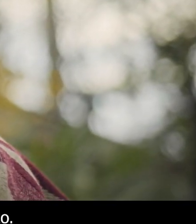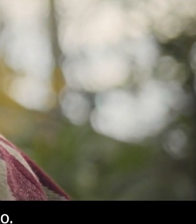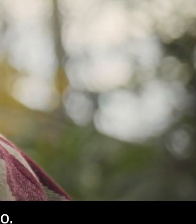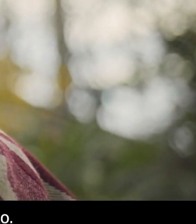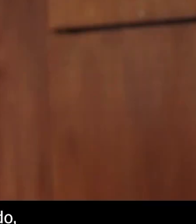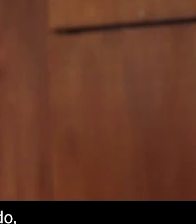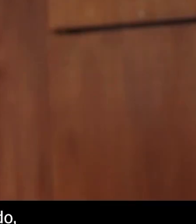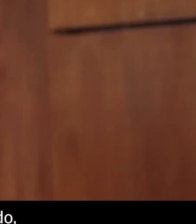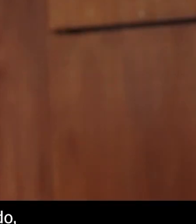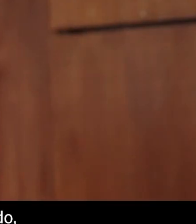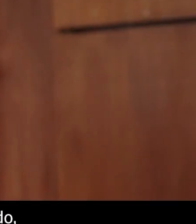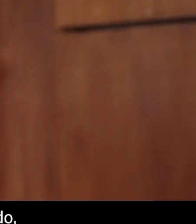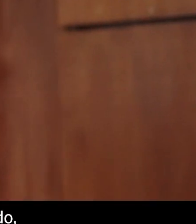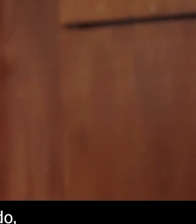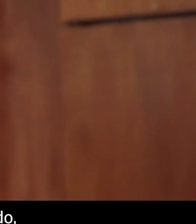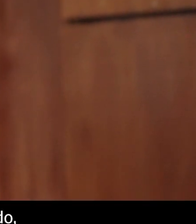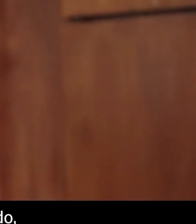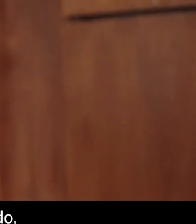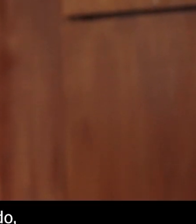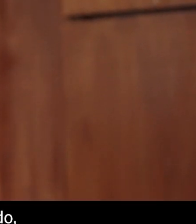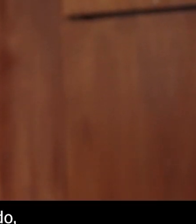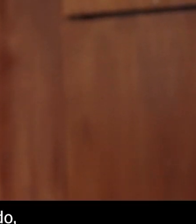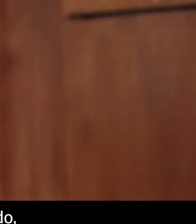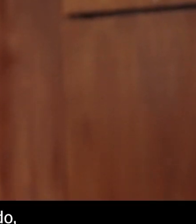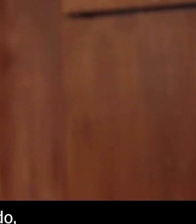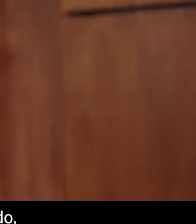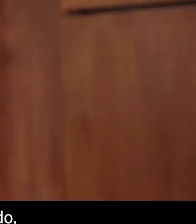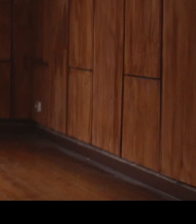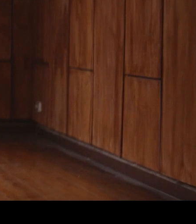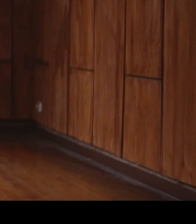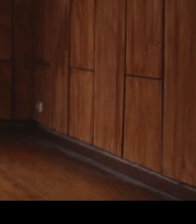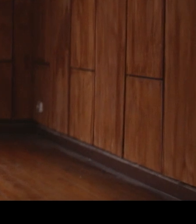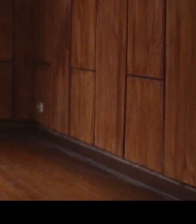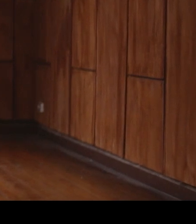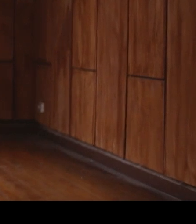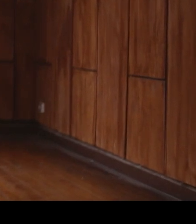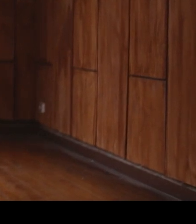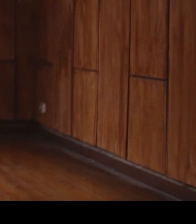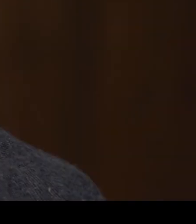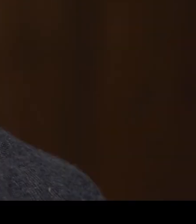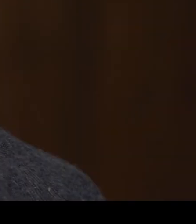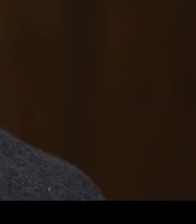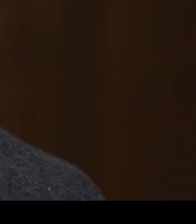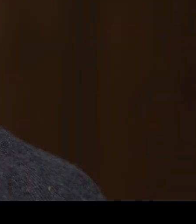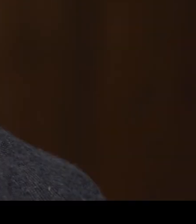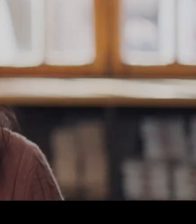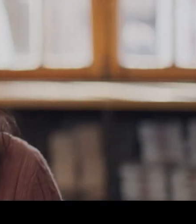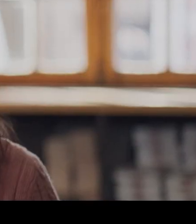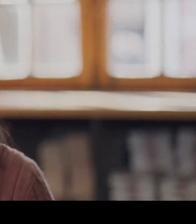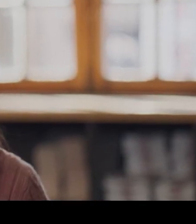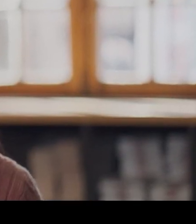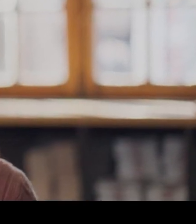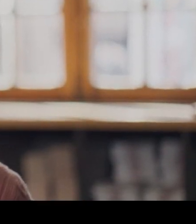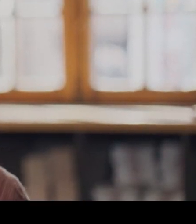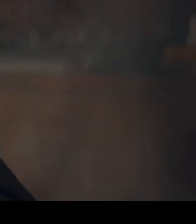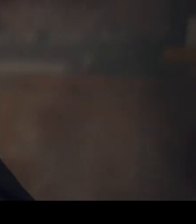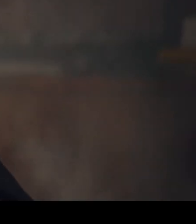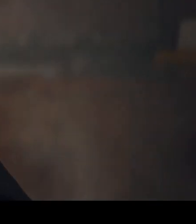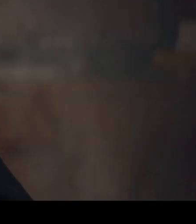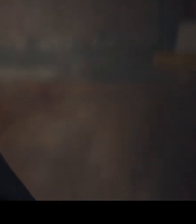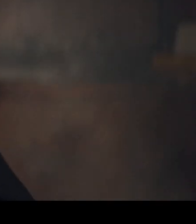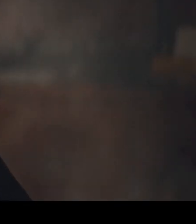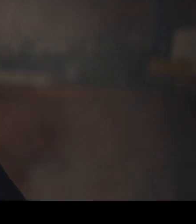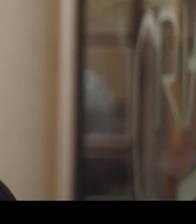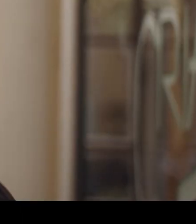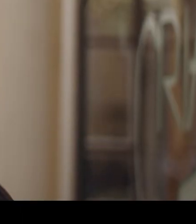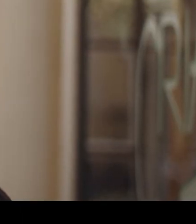conversar sobre esto. En la cual nos demos cuenta que uno puede seguir viviendo, que puede tener un crédito de vida. Edúcate, concientízate y